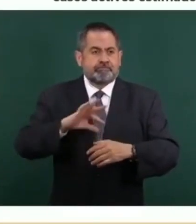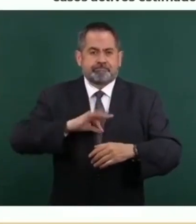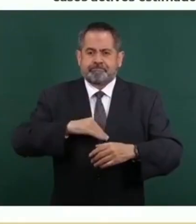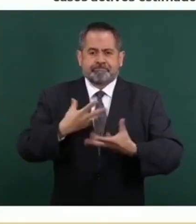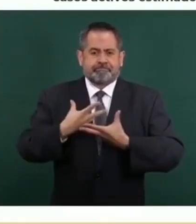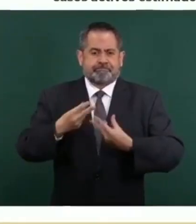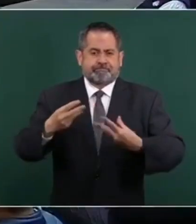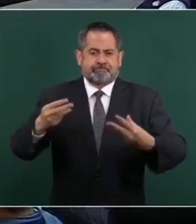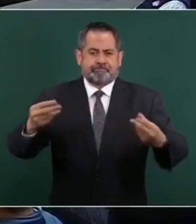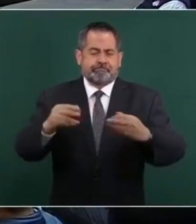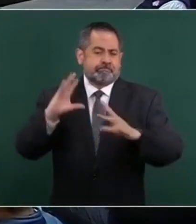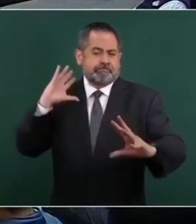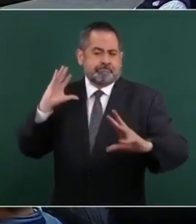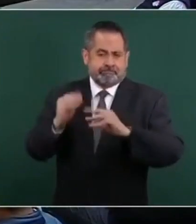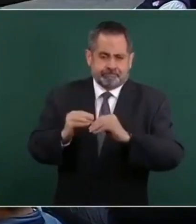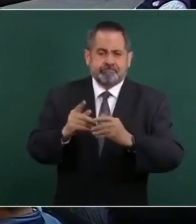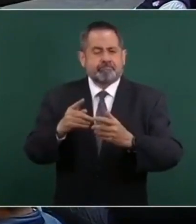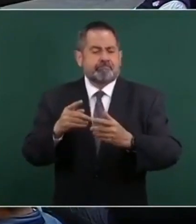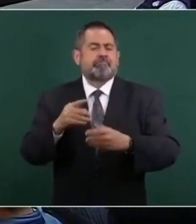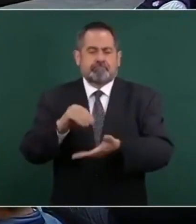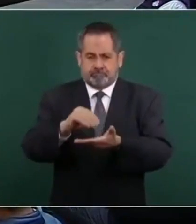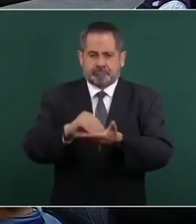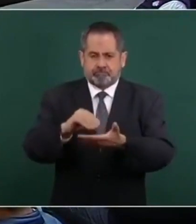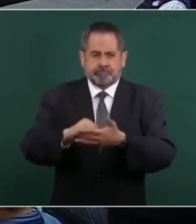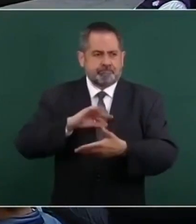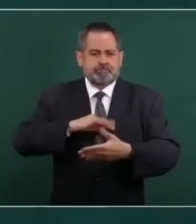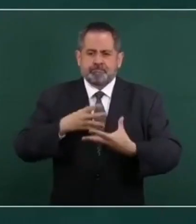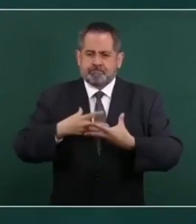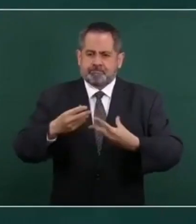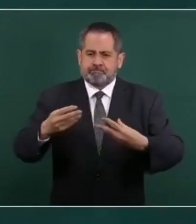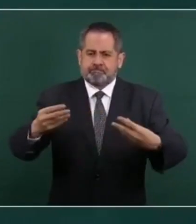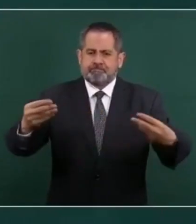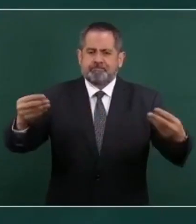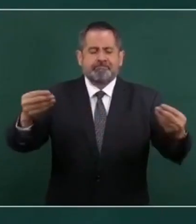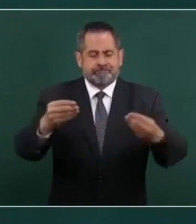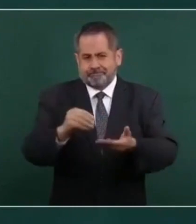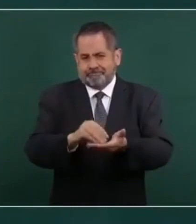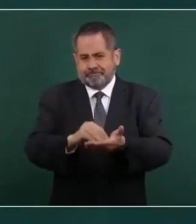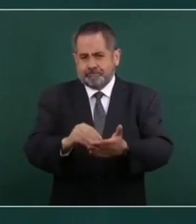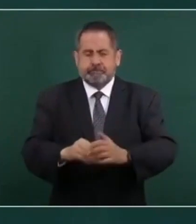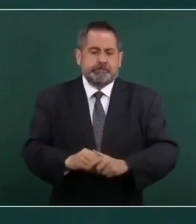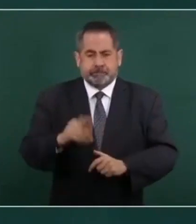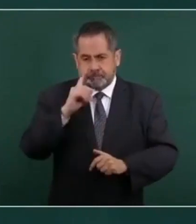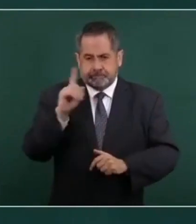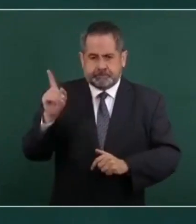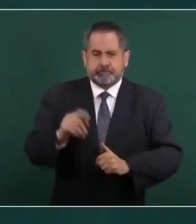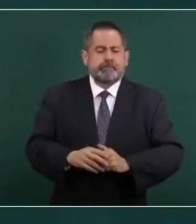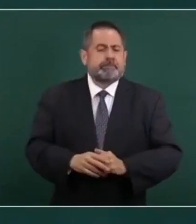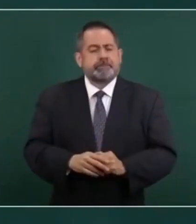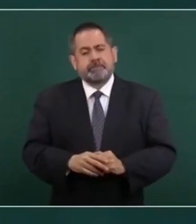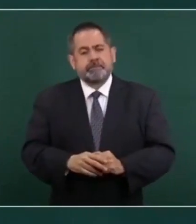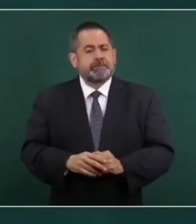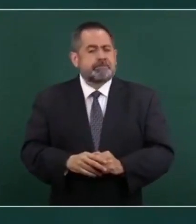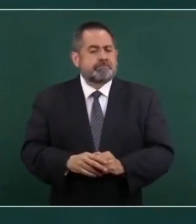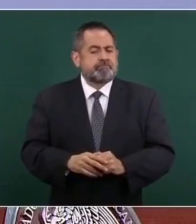reportan casos de la variante y han cerrado de golpe sus puertas un enfoque de actuar ahora y